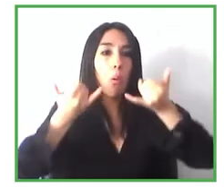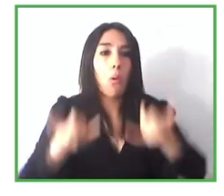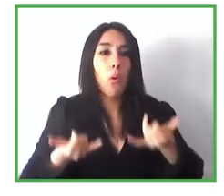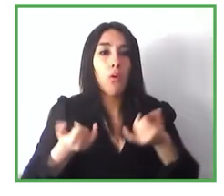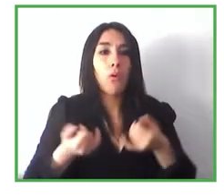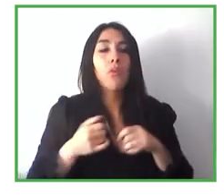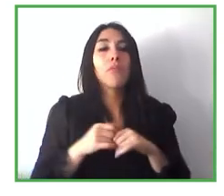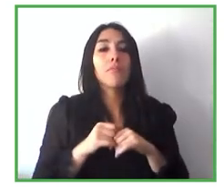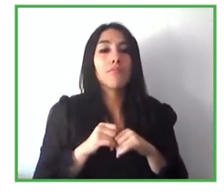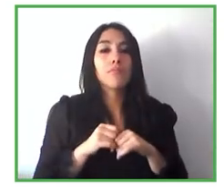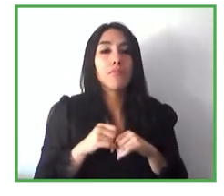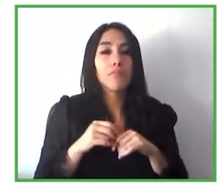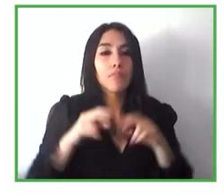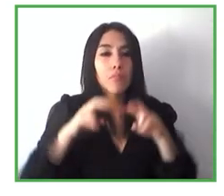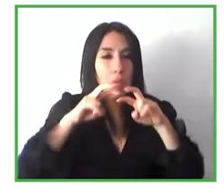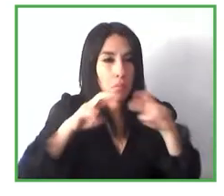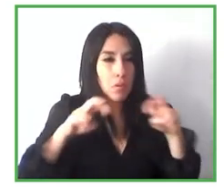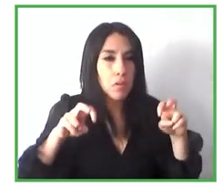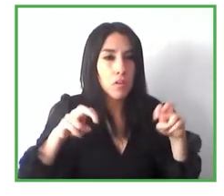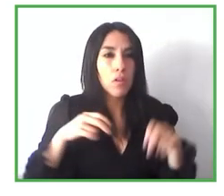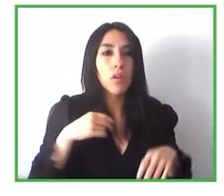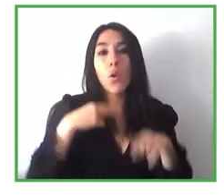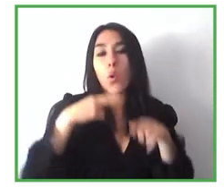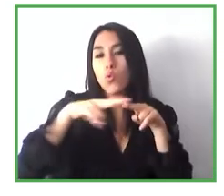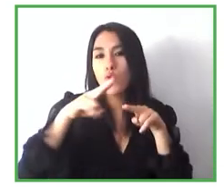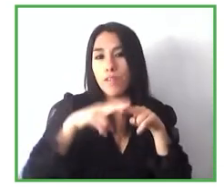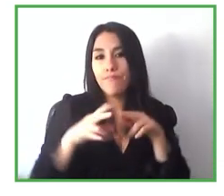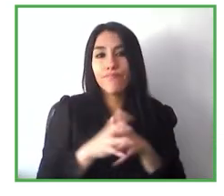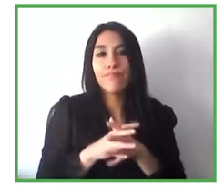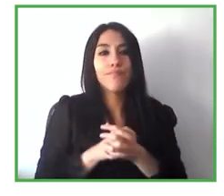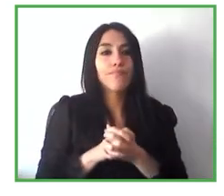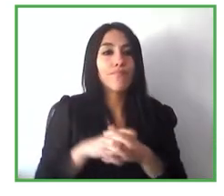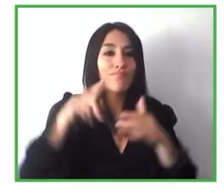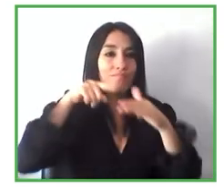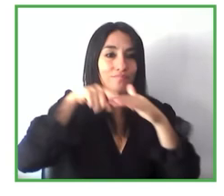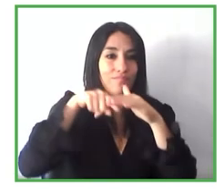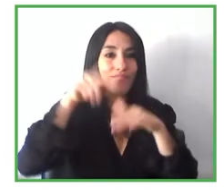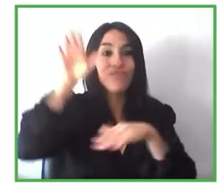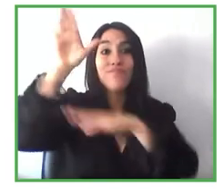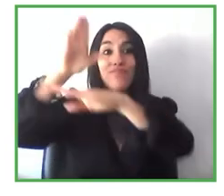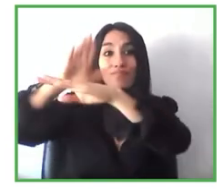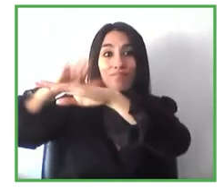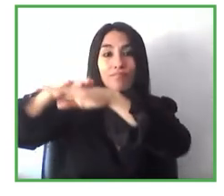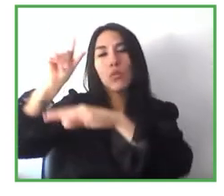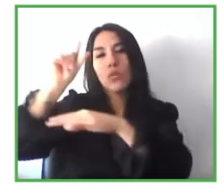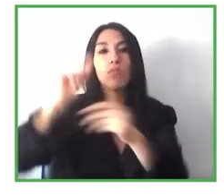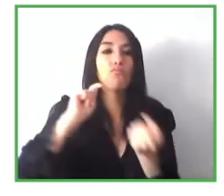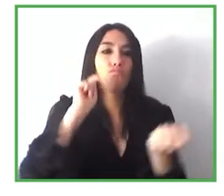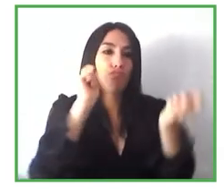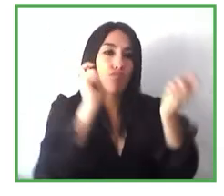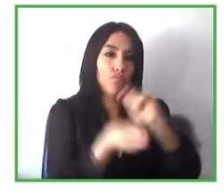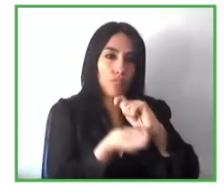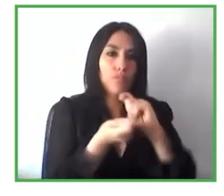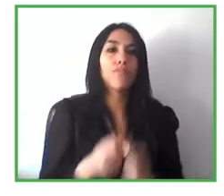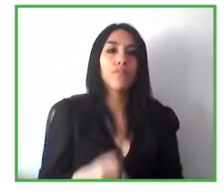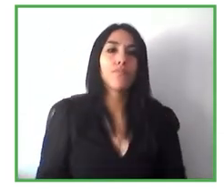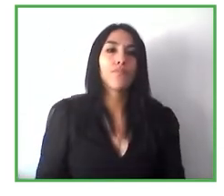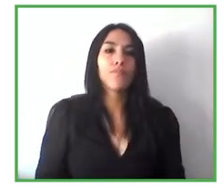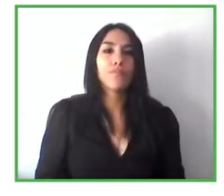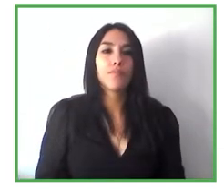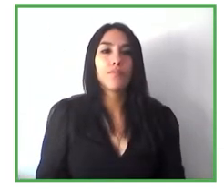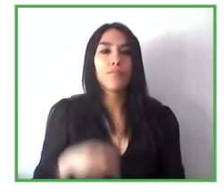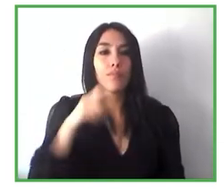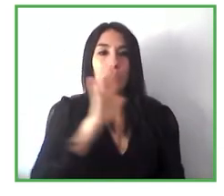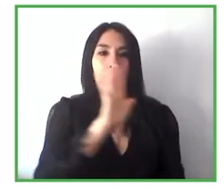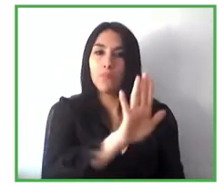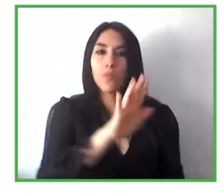en función de eso proponer nuevas adaptaciones o cambios en el propio producto físico que se encuentra un usuario